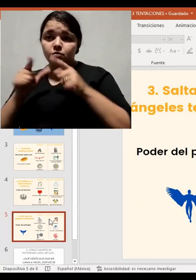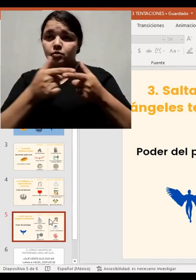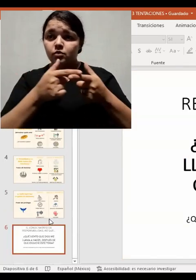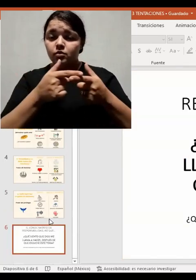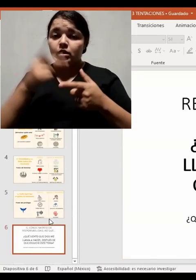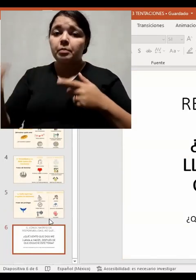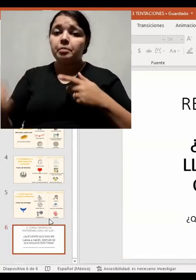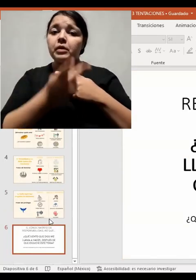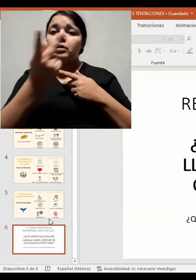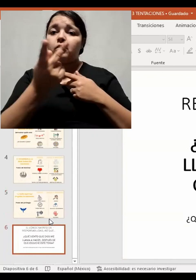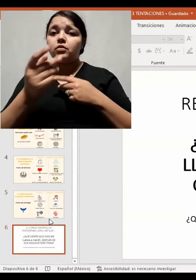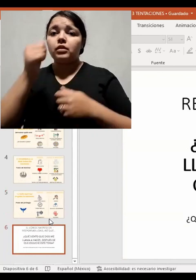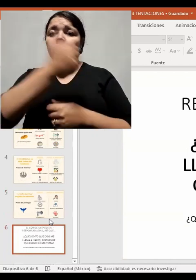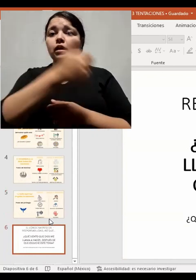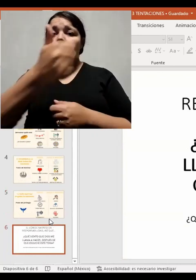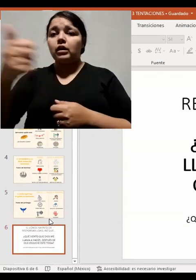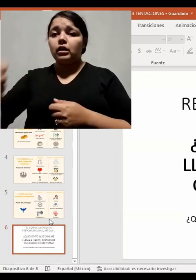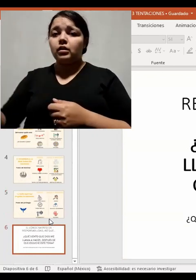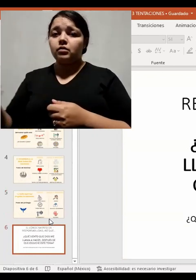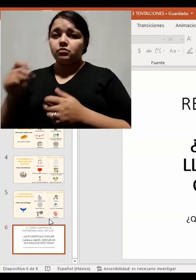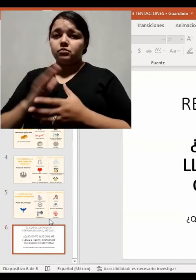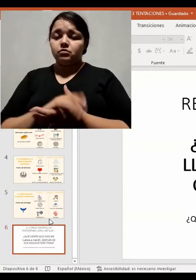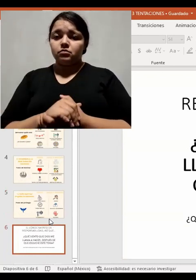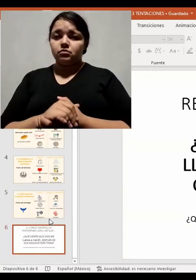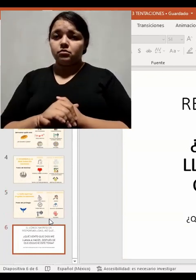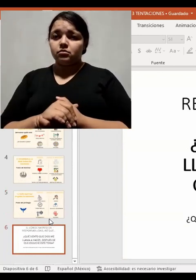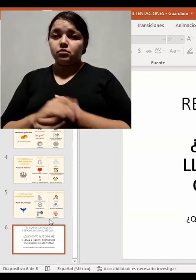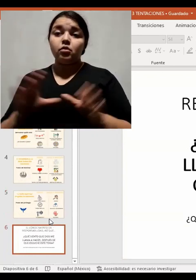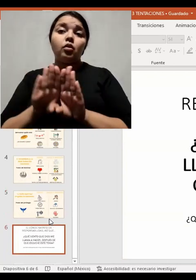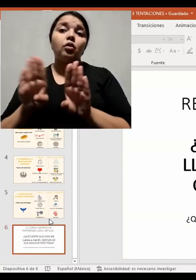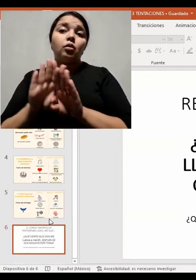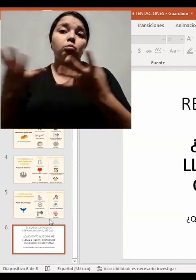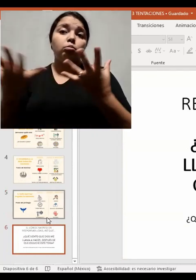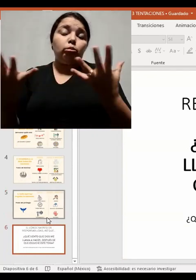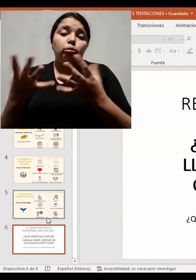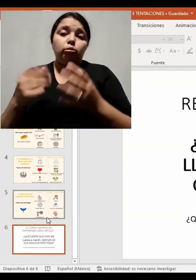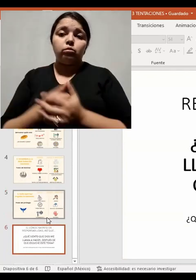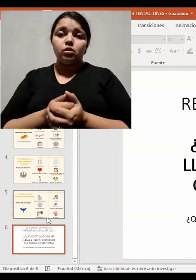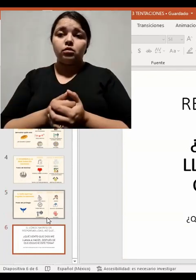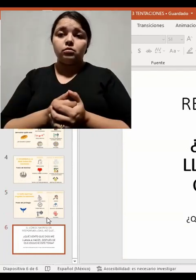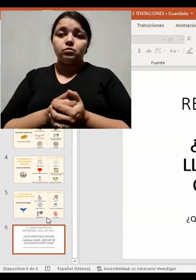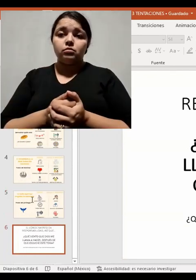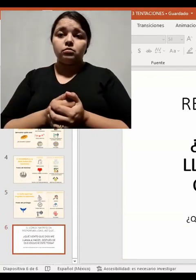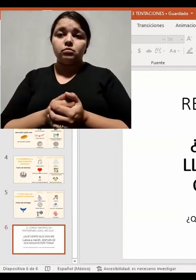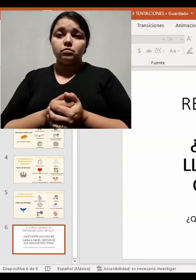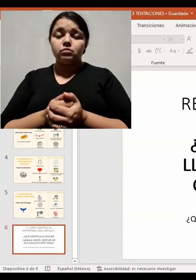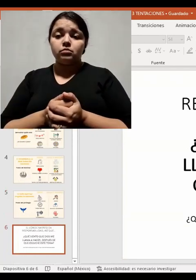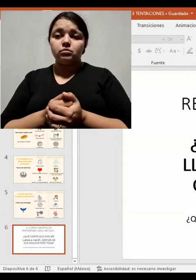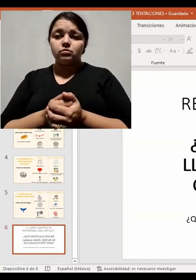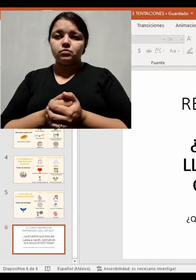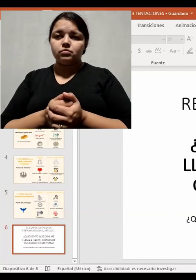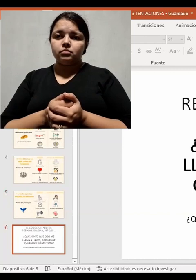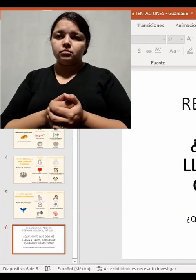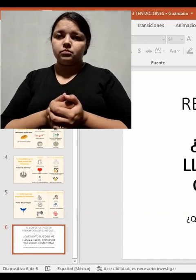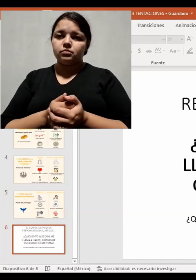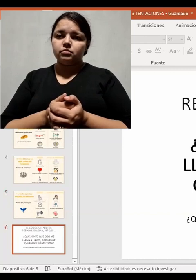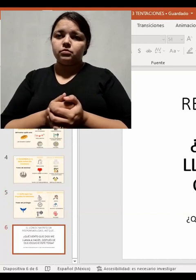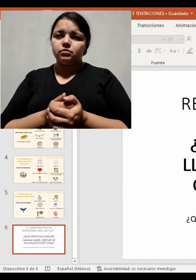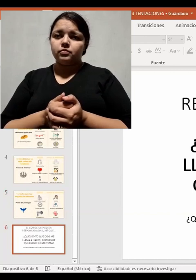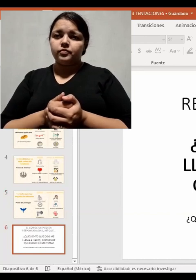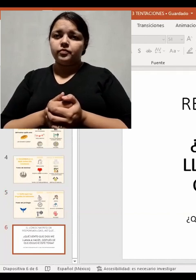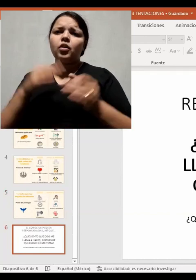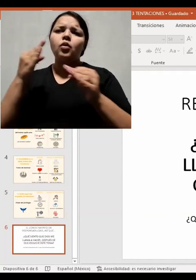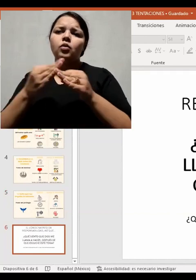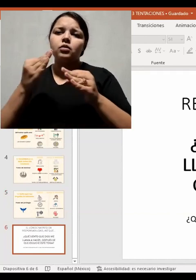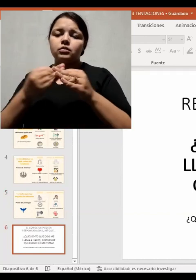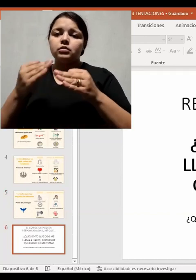de una vez o cómo le hacemos. Si quieres dar la pregunta y luego lo explico yo. Ok. Ahorita nos vamos